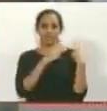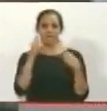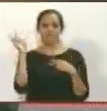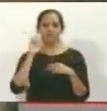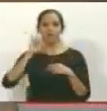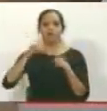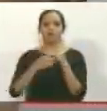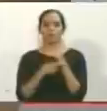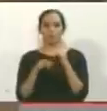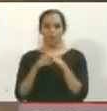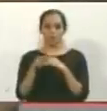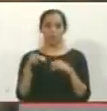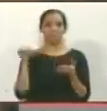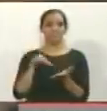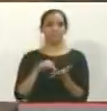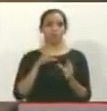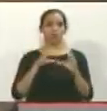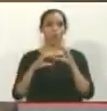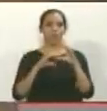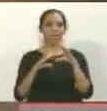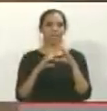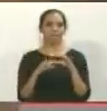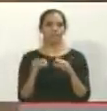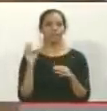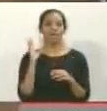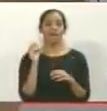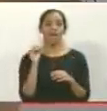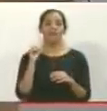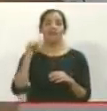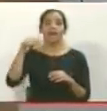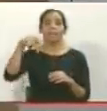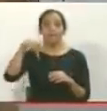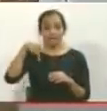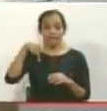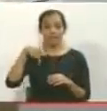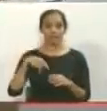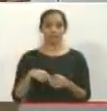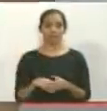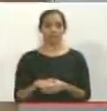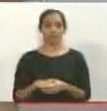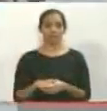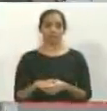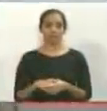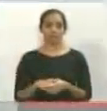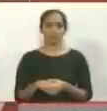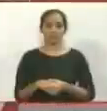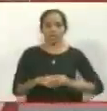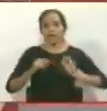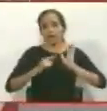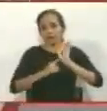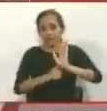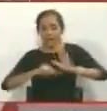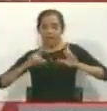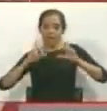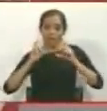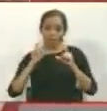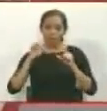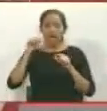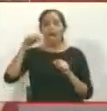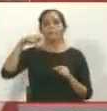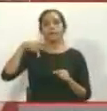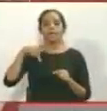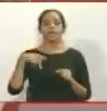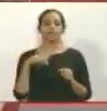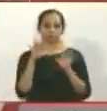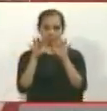Limaña. Centro de Comunicación se refiere a AP, la que saca la foto. AP saca